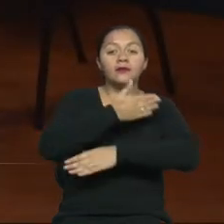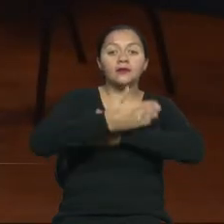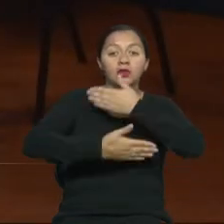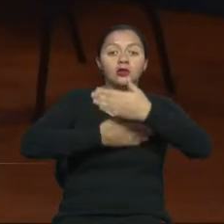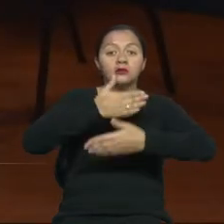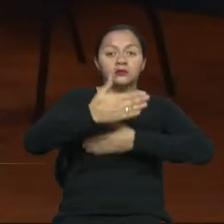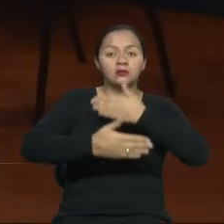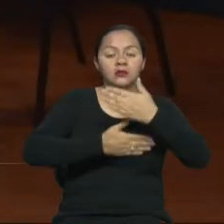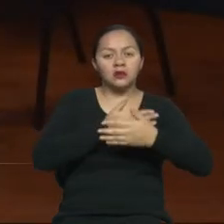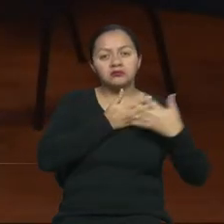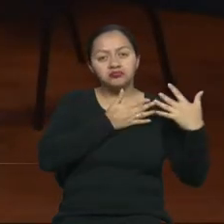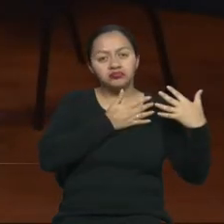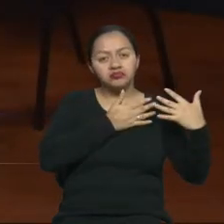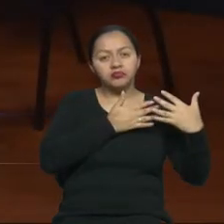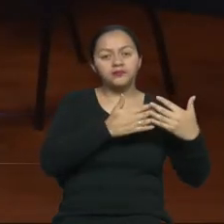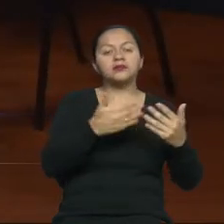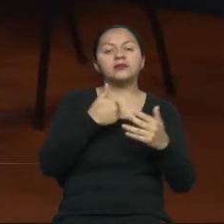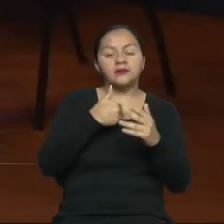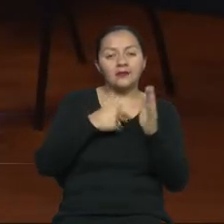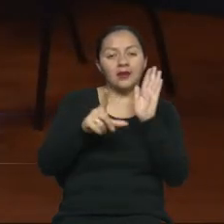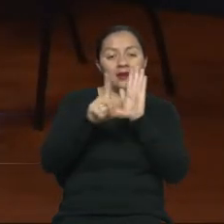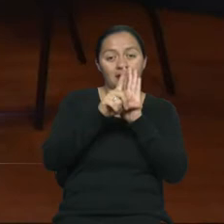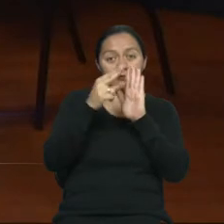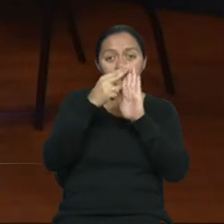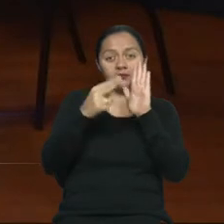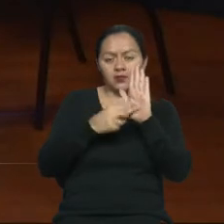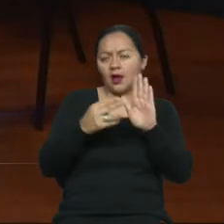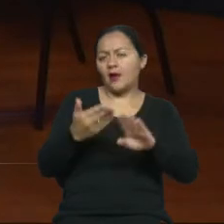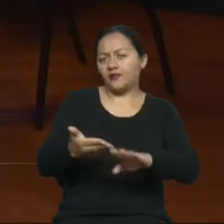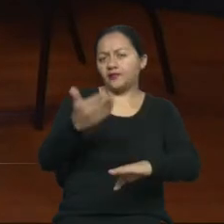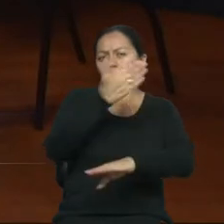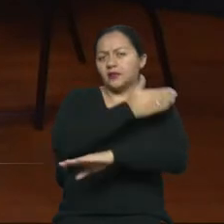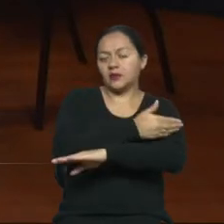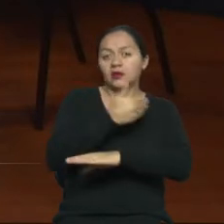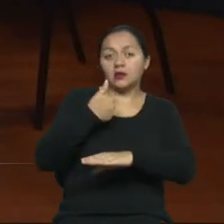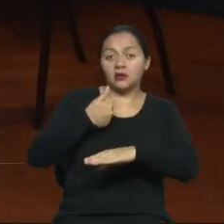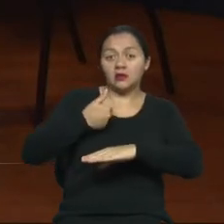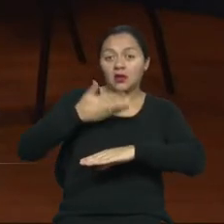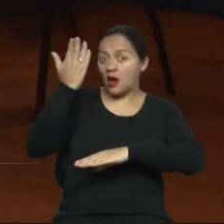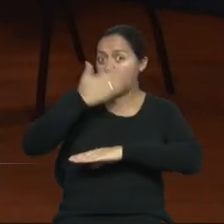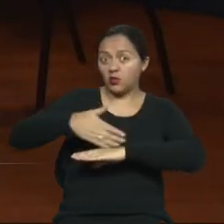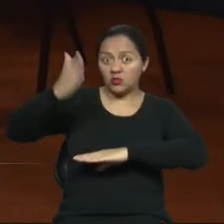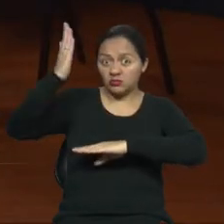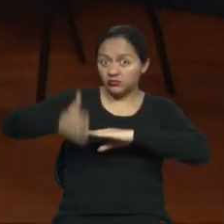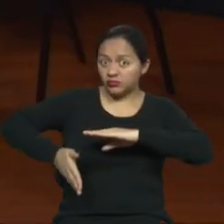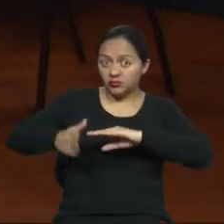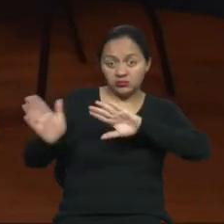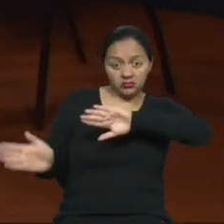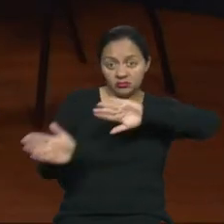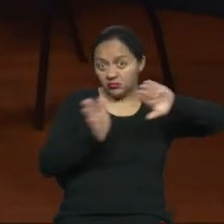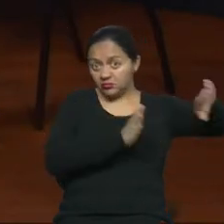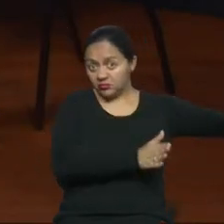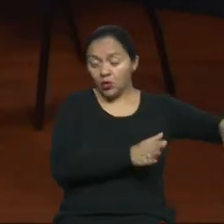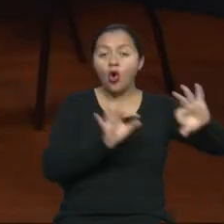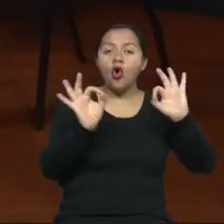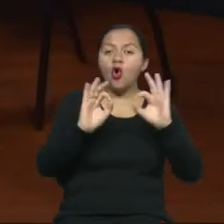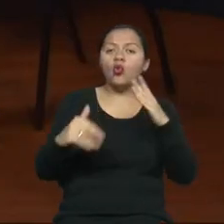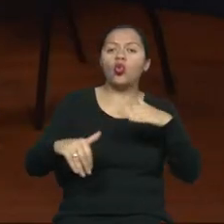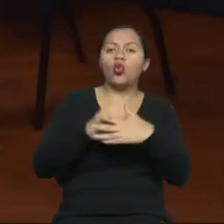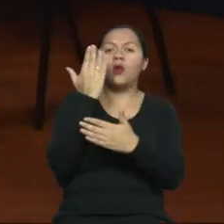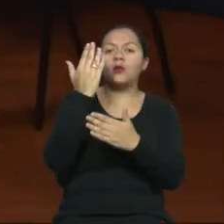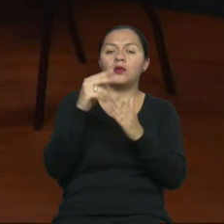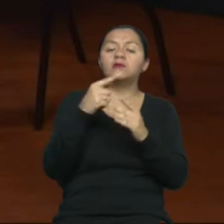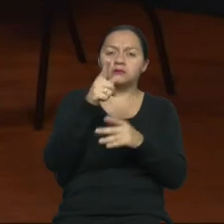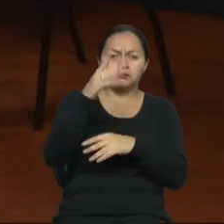se ha venido, existían unas normas anteriores, ¿no es cierto? Se caducaron esas normas directamente, porque recordemos que hace aproximadamente